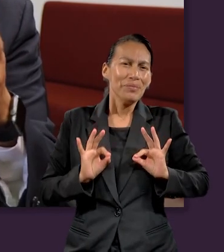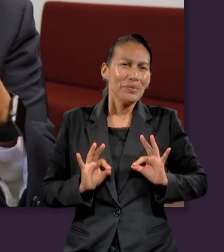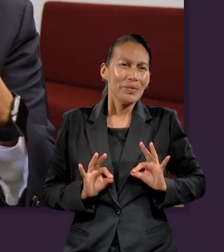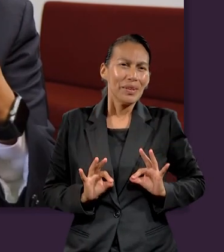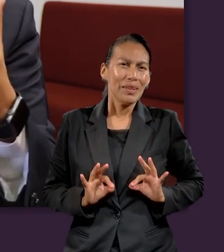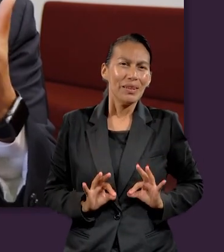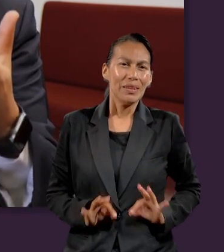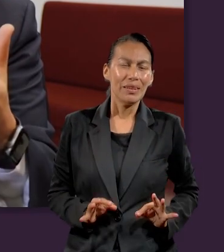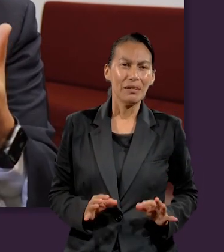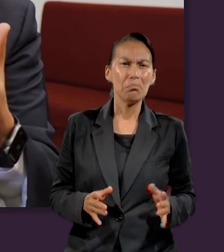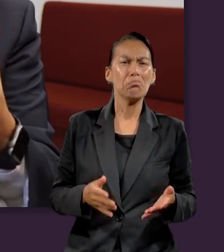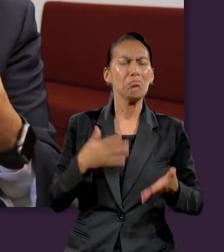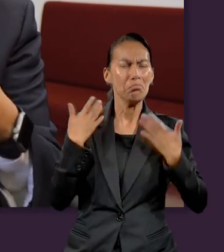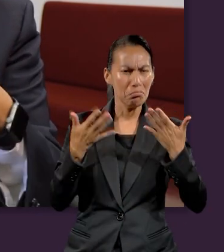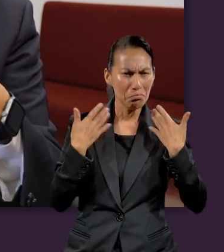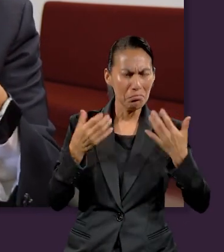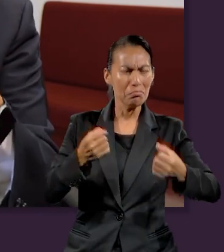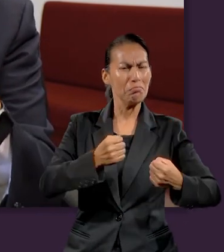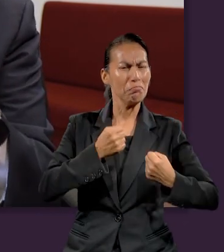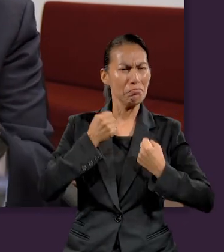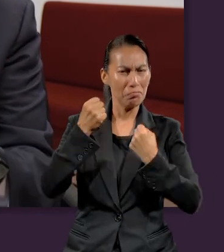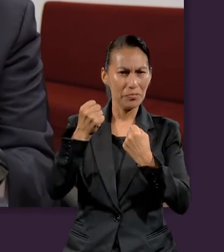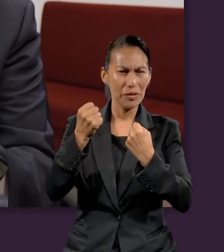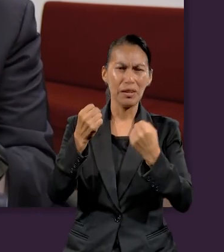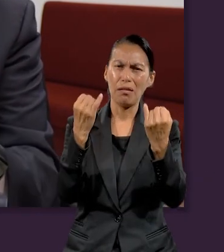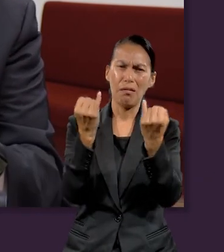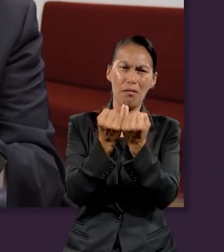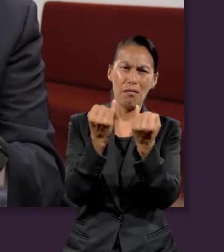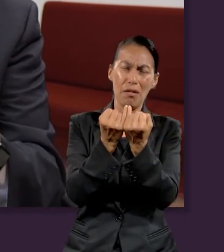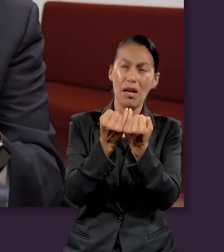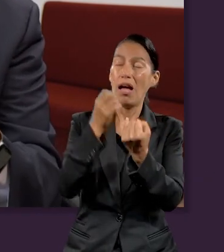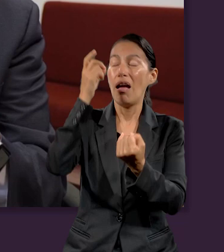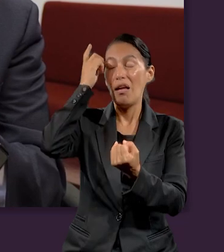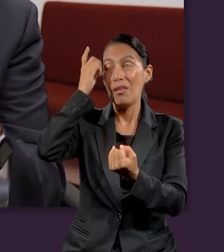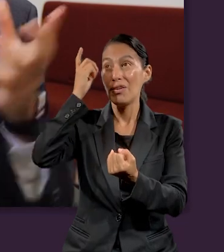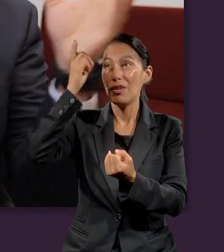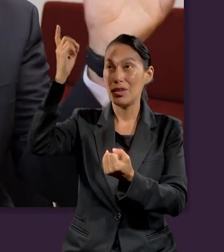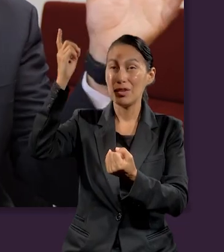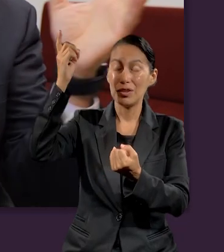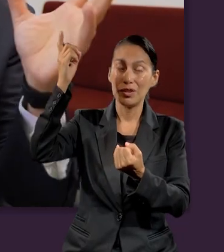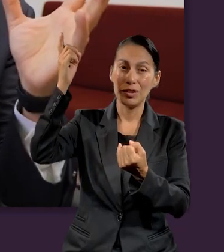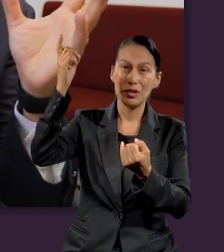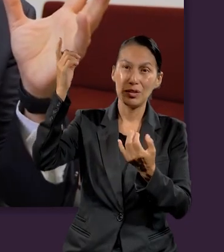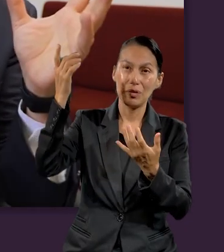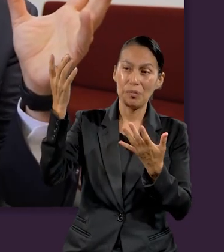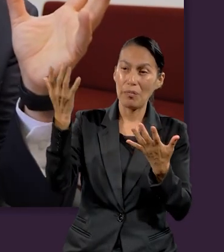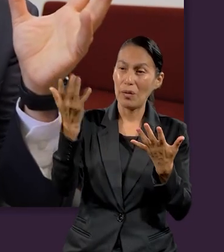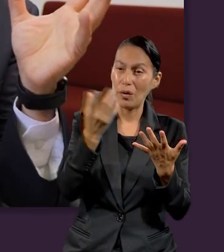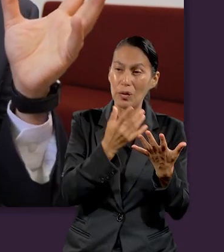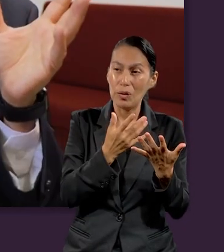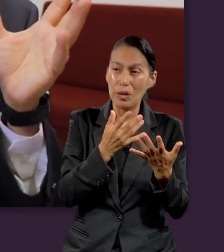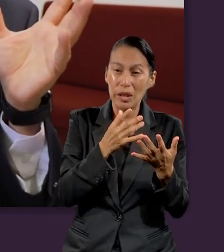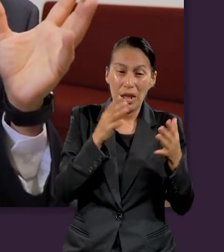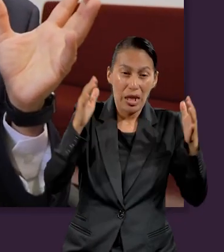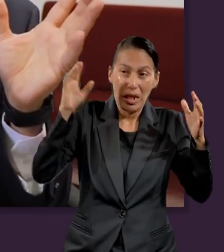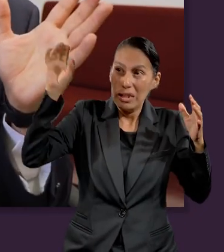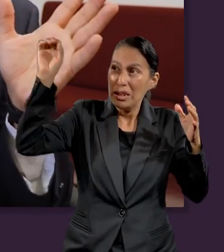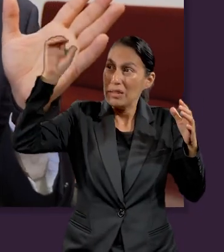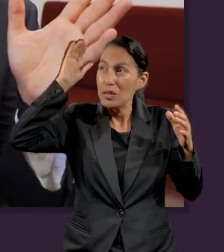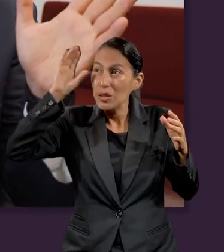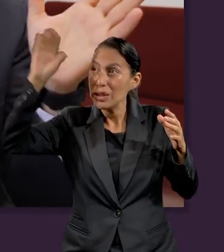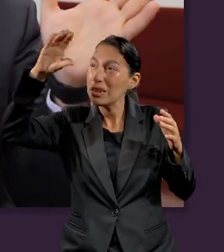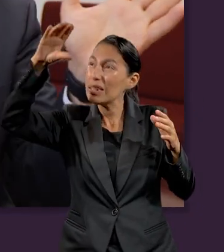oasis, un refrigerio, un palacio en el tiempo, pero al mismo tiempo el conector entre los dos